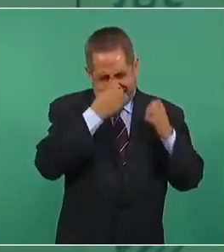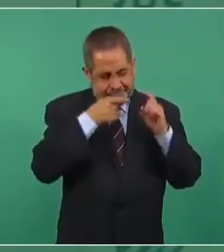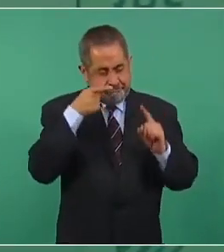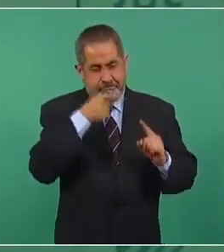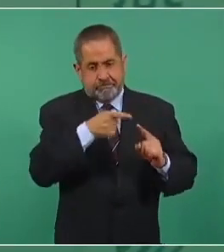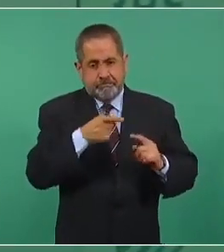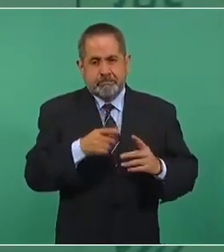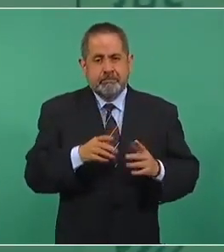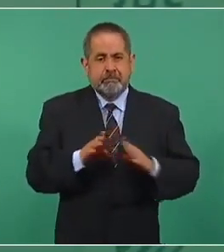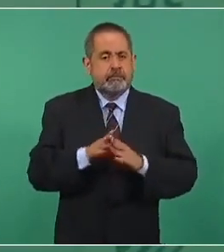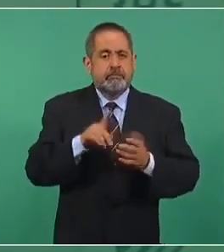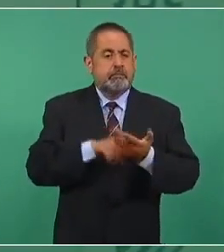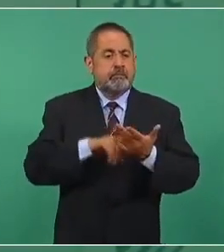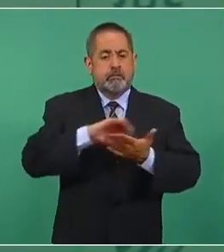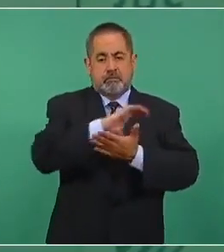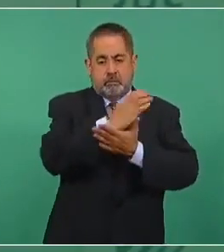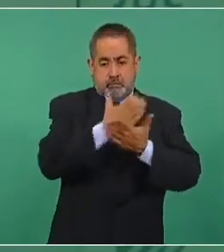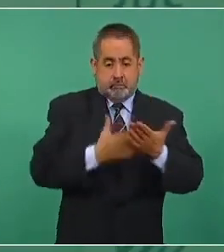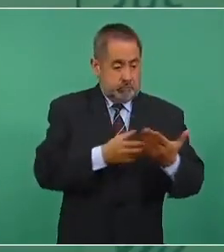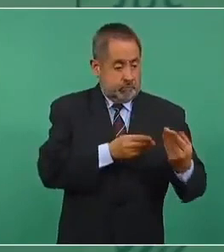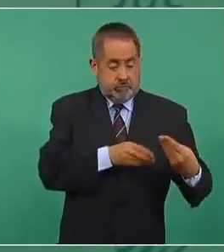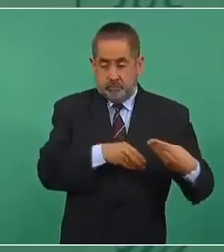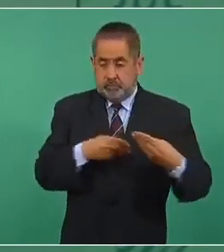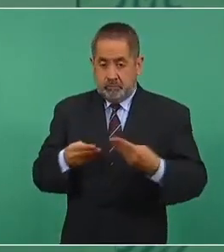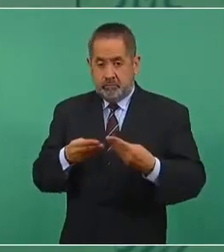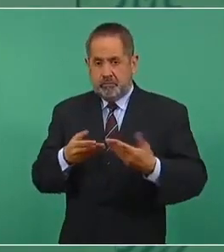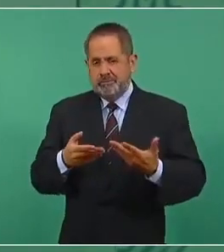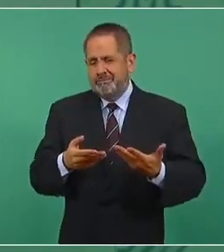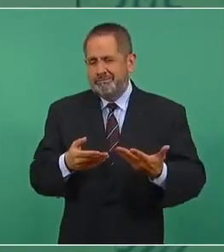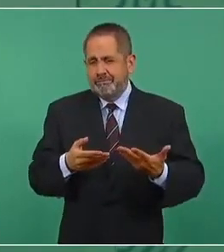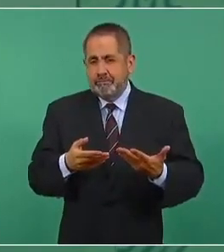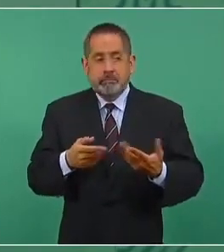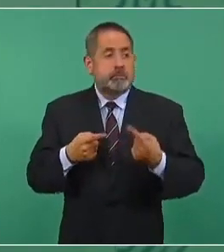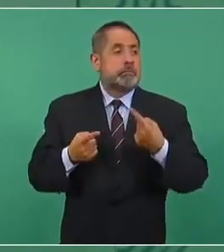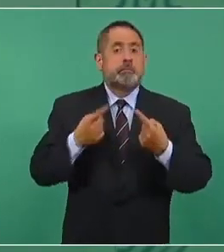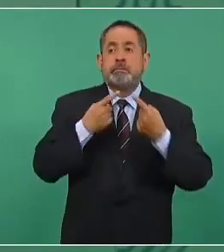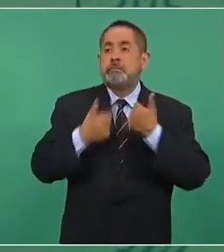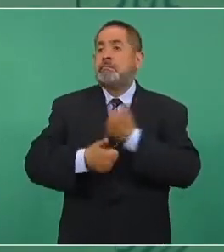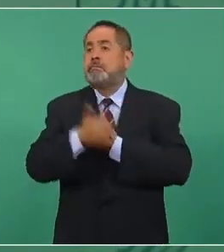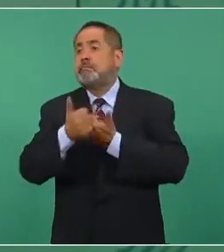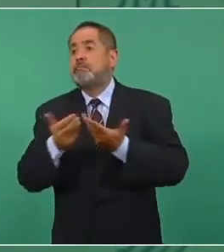empezando por el contrato que les entregaron sin licitación